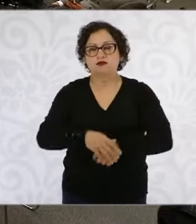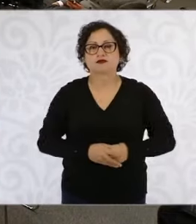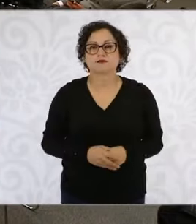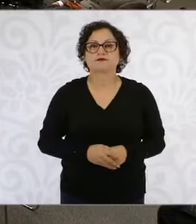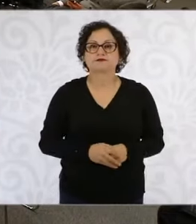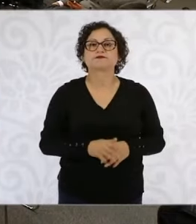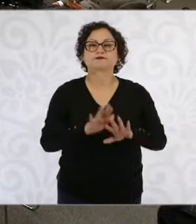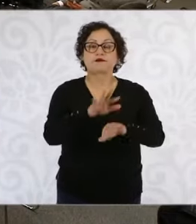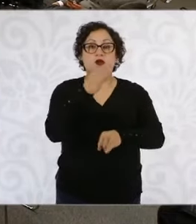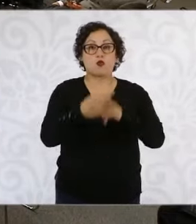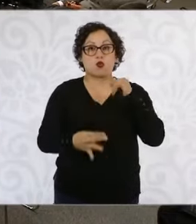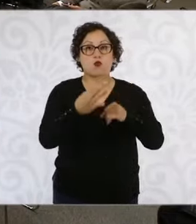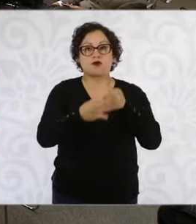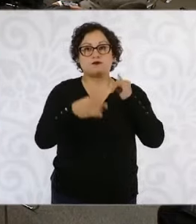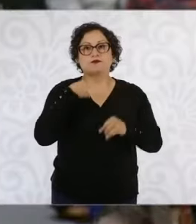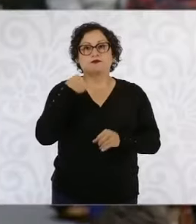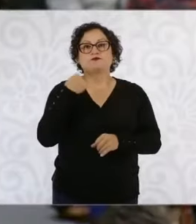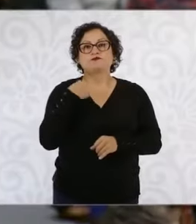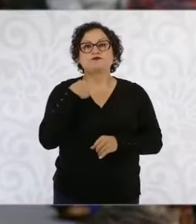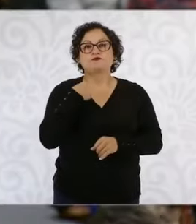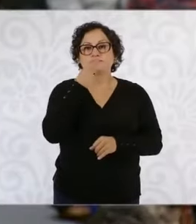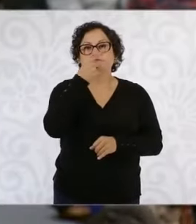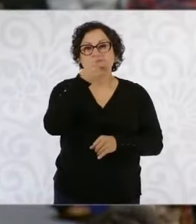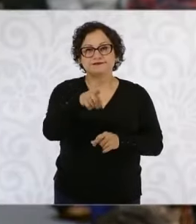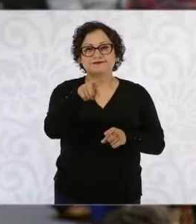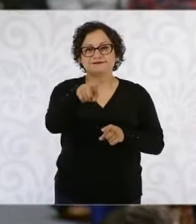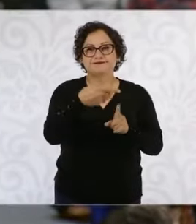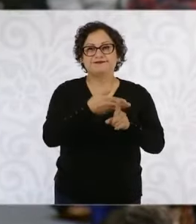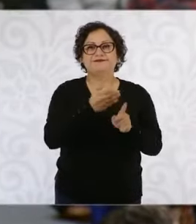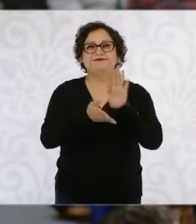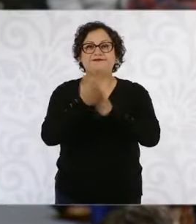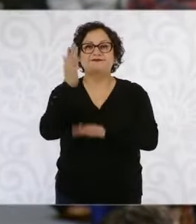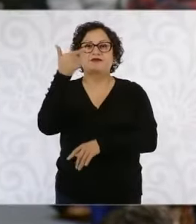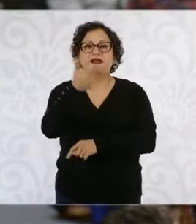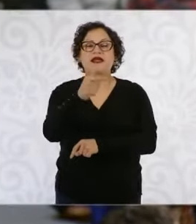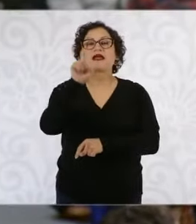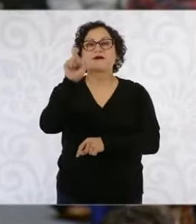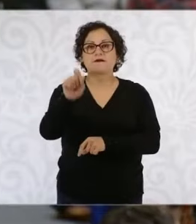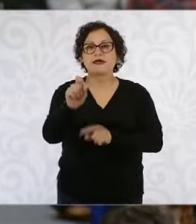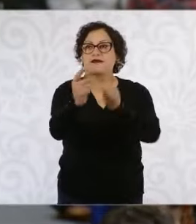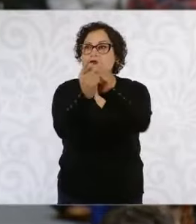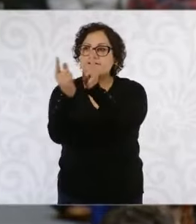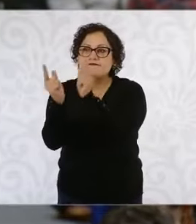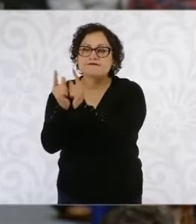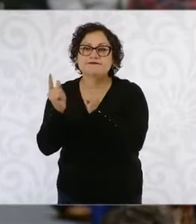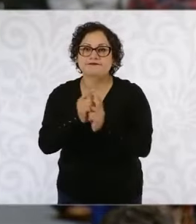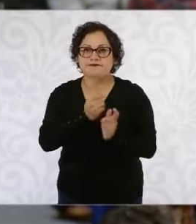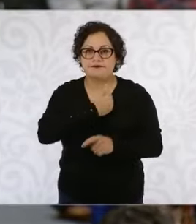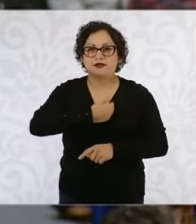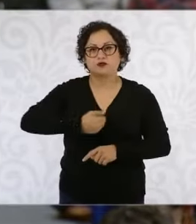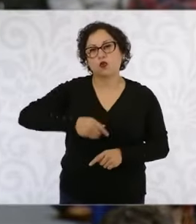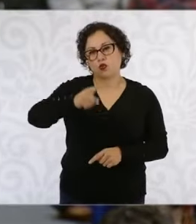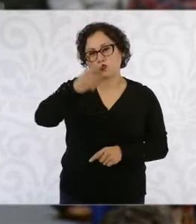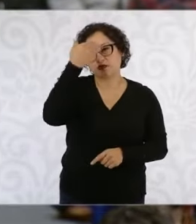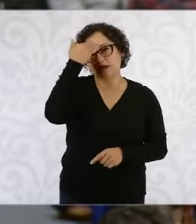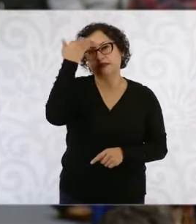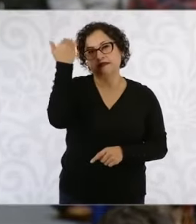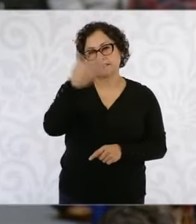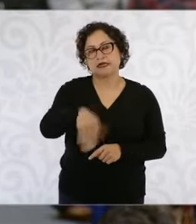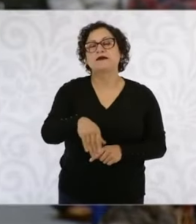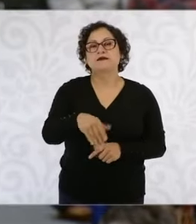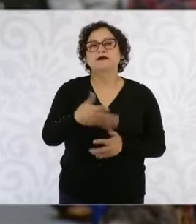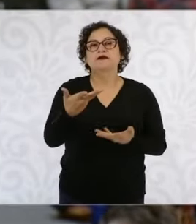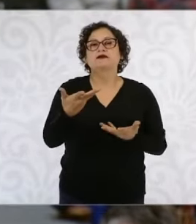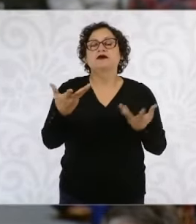que estuvo precisamente cerca de los líderes en esta cumbre del G-20, pues precisamente, y usted lo sabe, que existe una buena relación